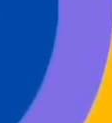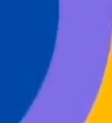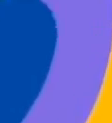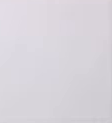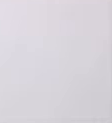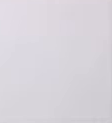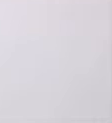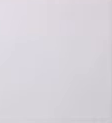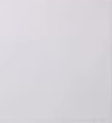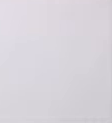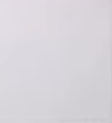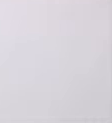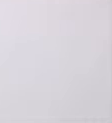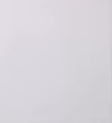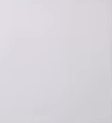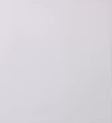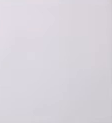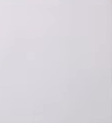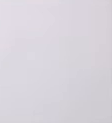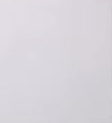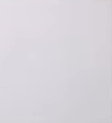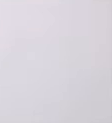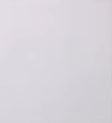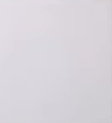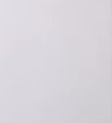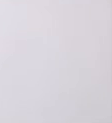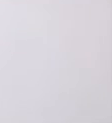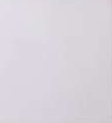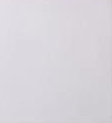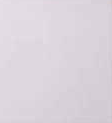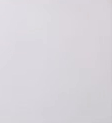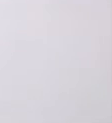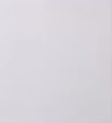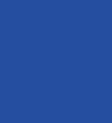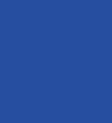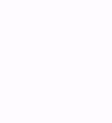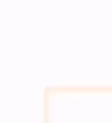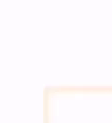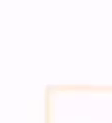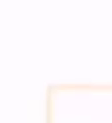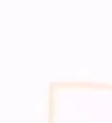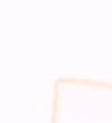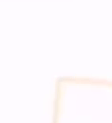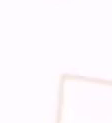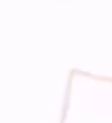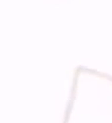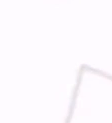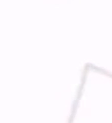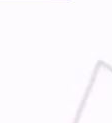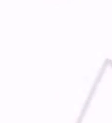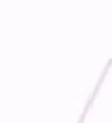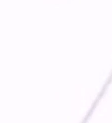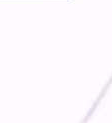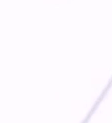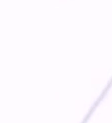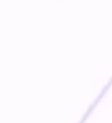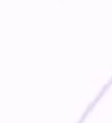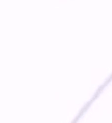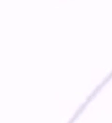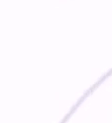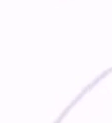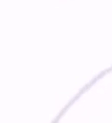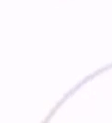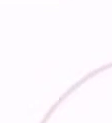Existen cinco factores que nos permiten el proceso de la producción. El primero es el